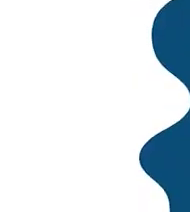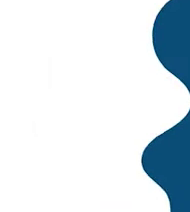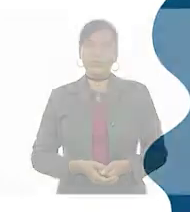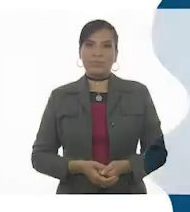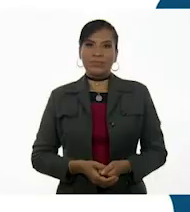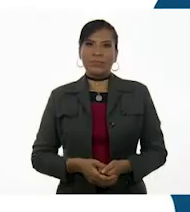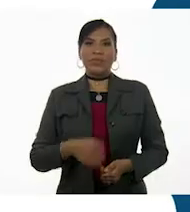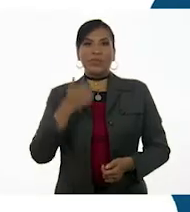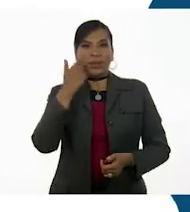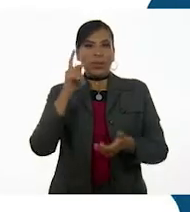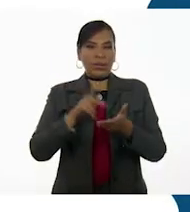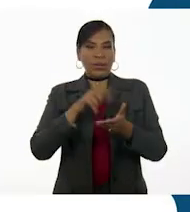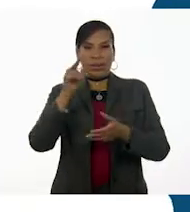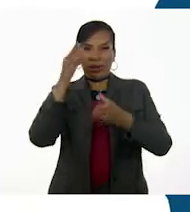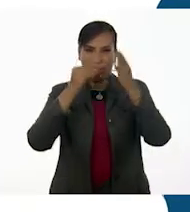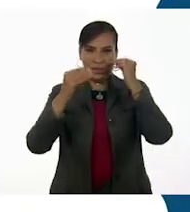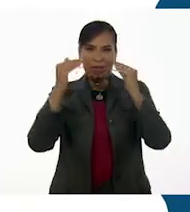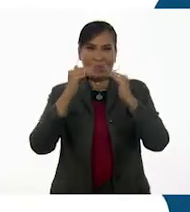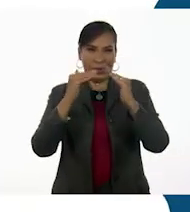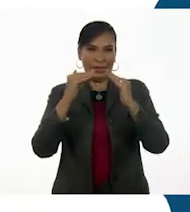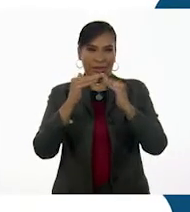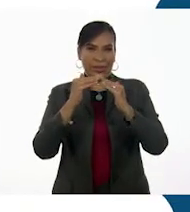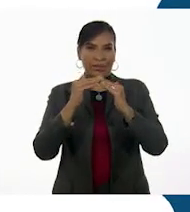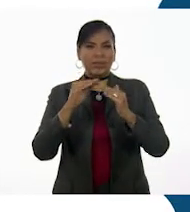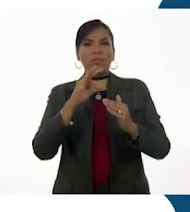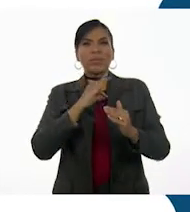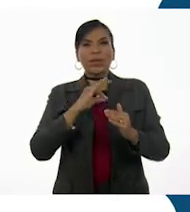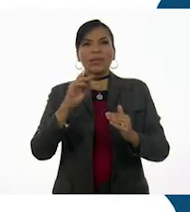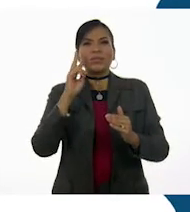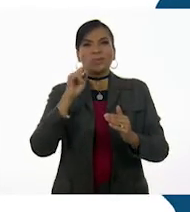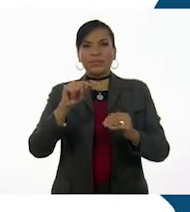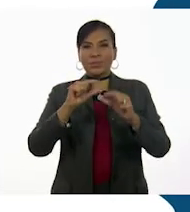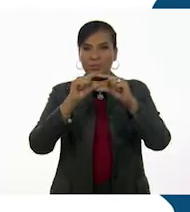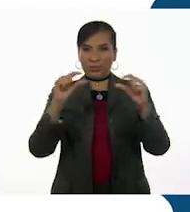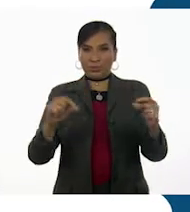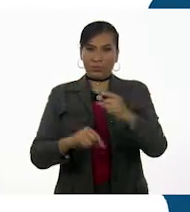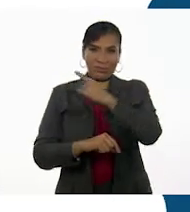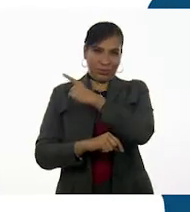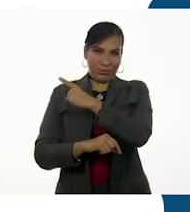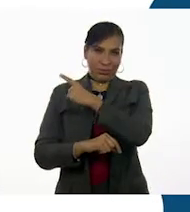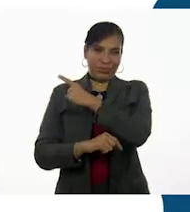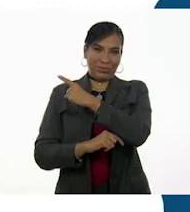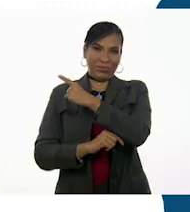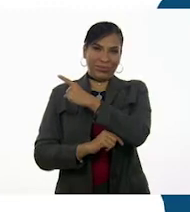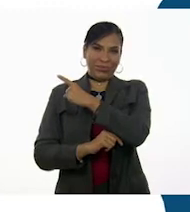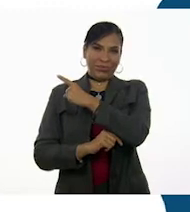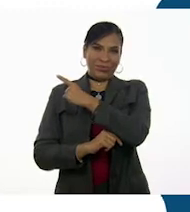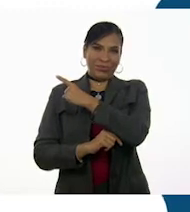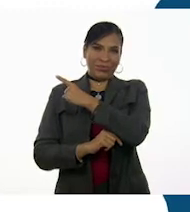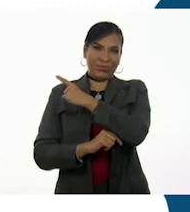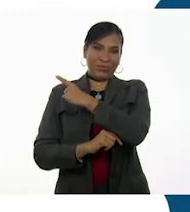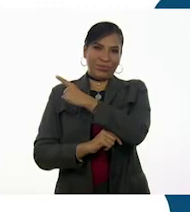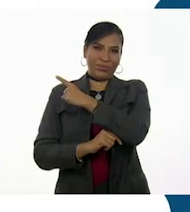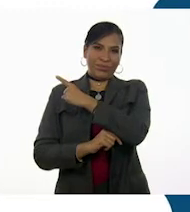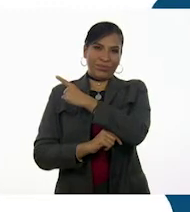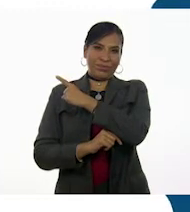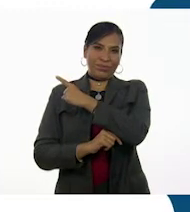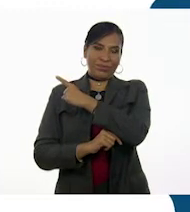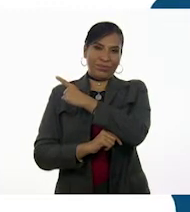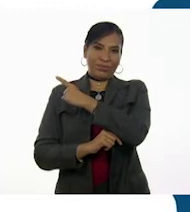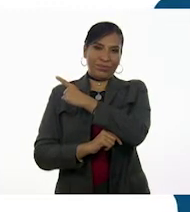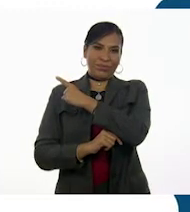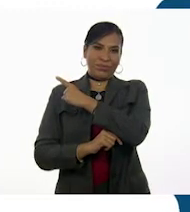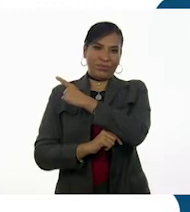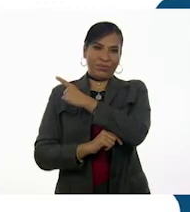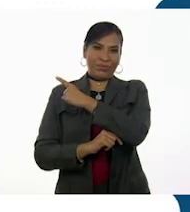Si quieres volver a ver los programas de Aprende en Casa, los puedes encontrar en la siguiente liga. Aprende en casa.cep.gov